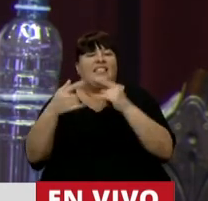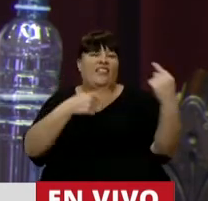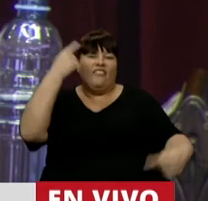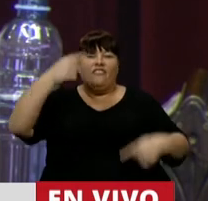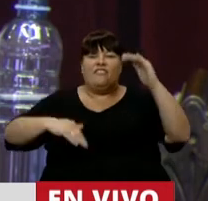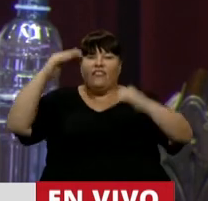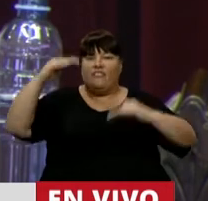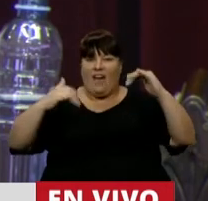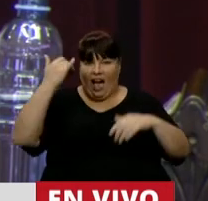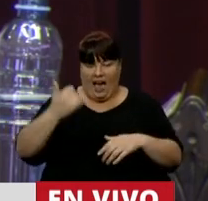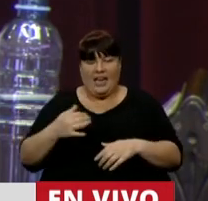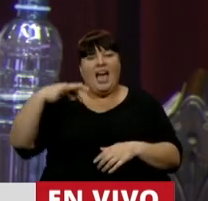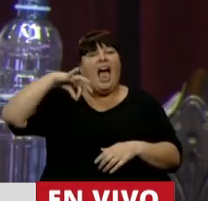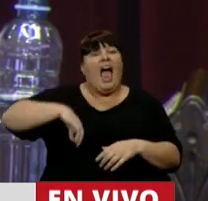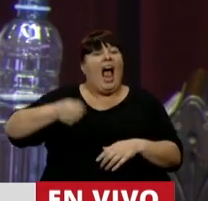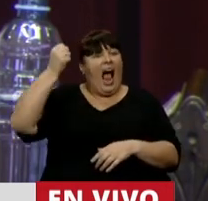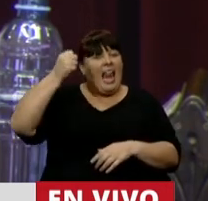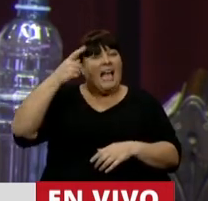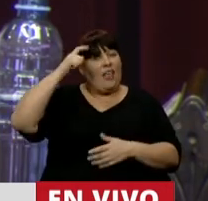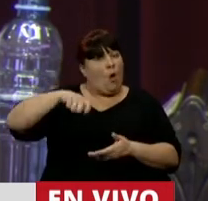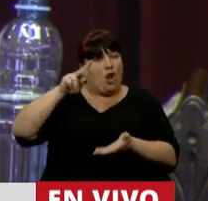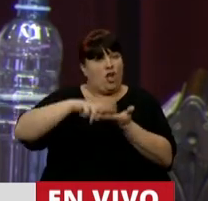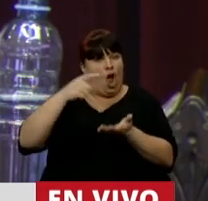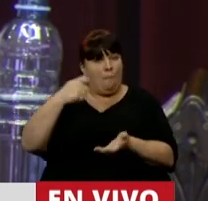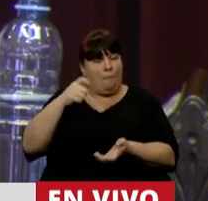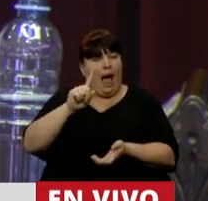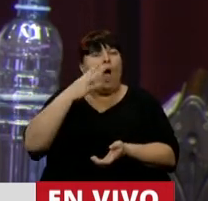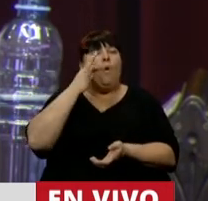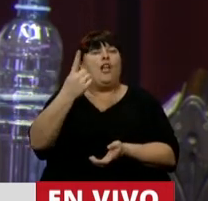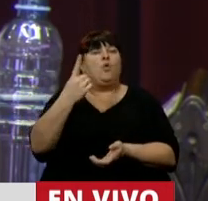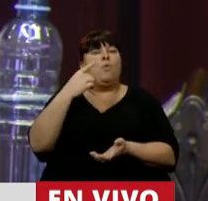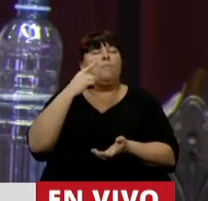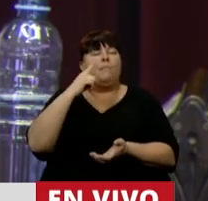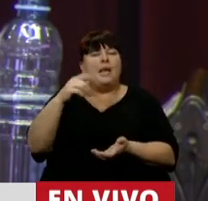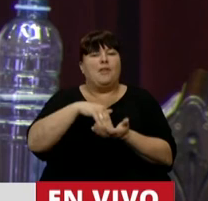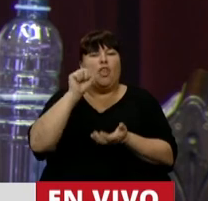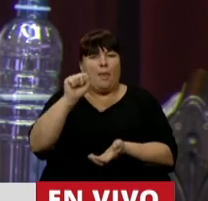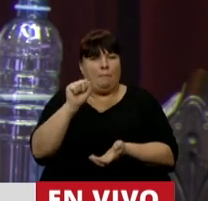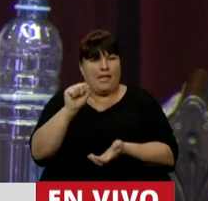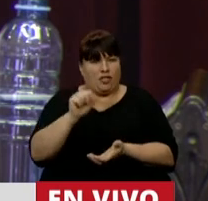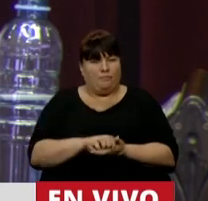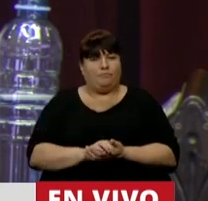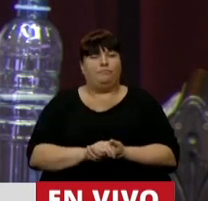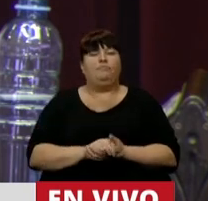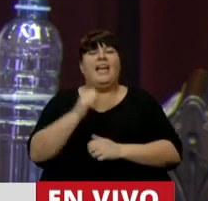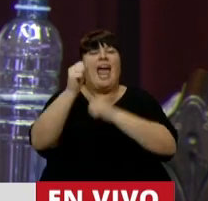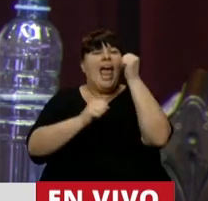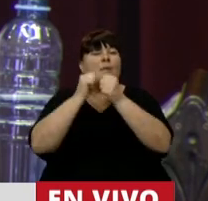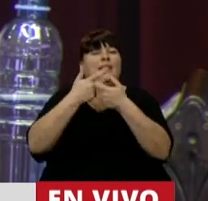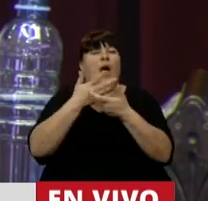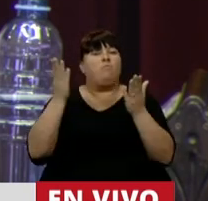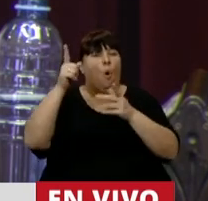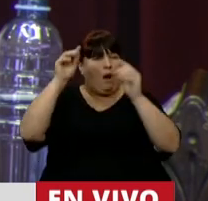distintos, las ganancias que hoy no pagan los jueces, 41 mil millones de pesos, el déficit de las empresas